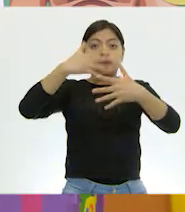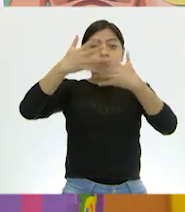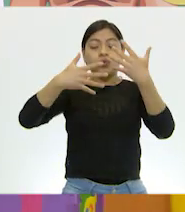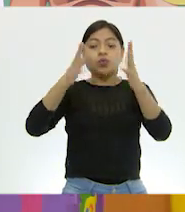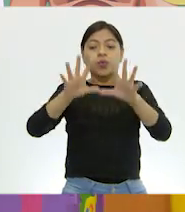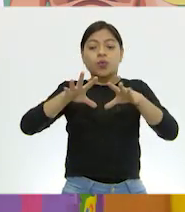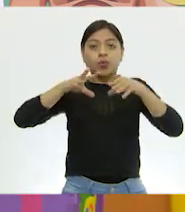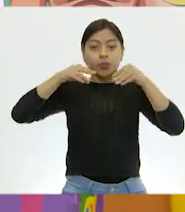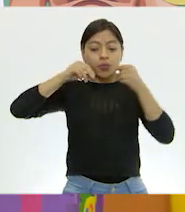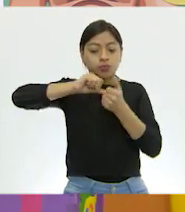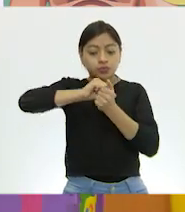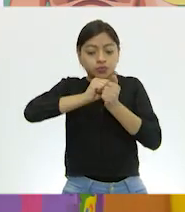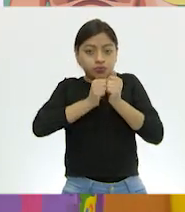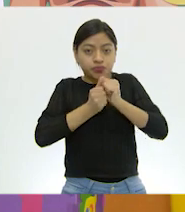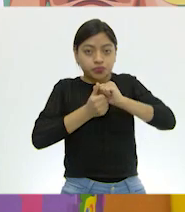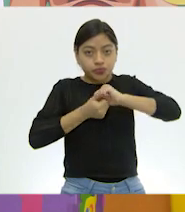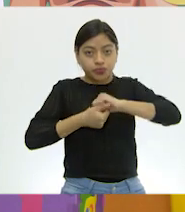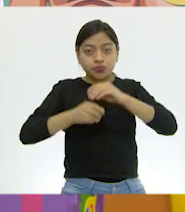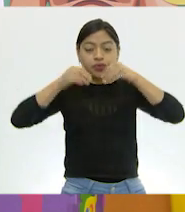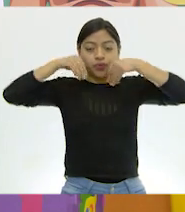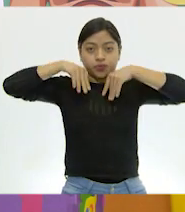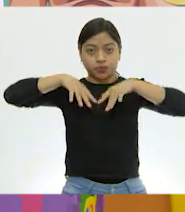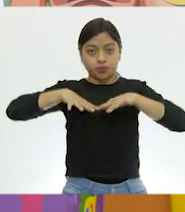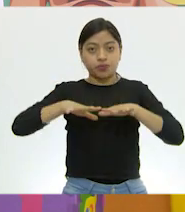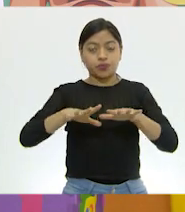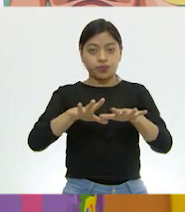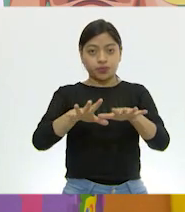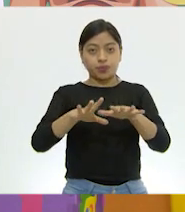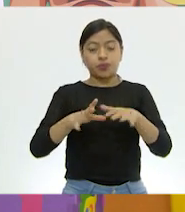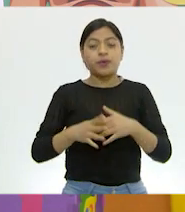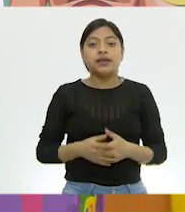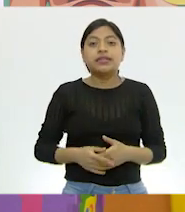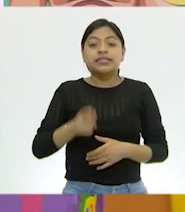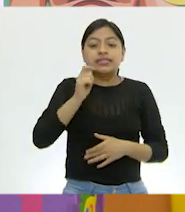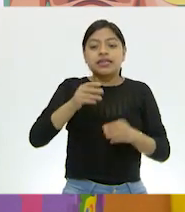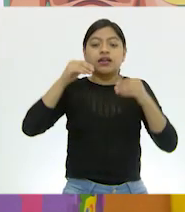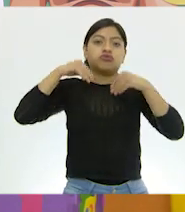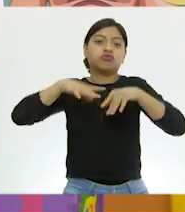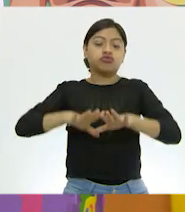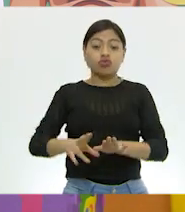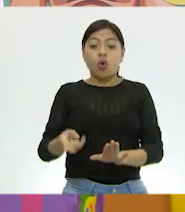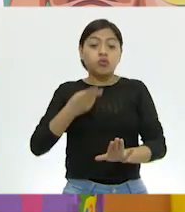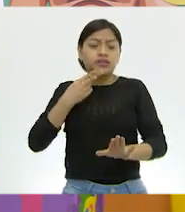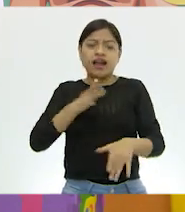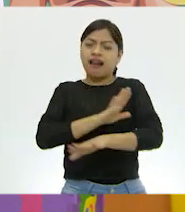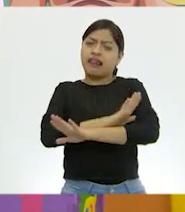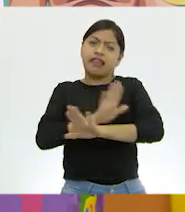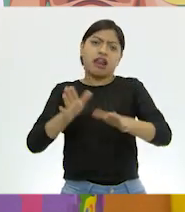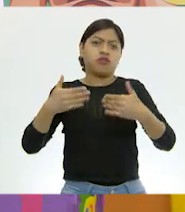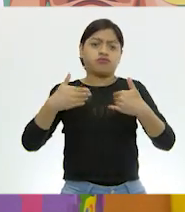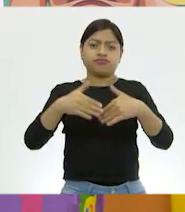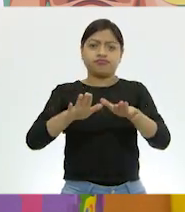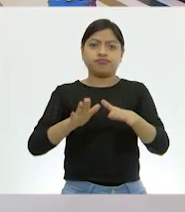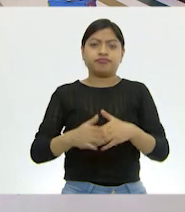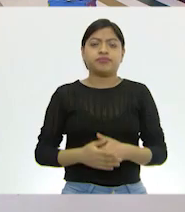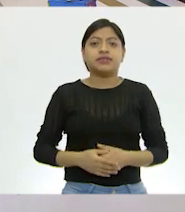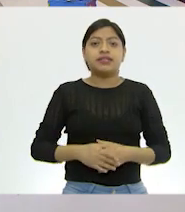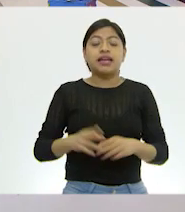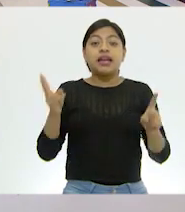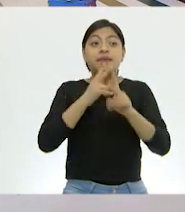entra oxígeno a nuestro cuerpo y sale dióxido de carbono porque es un gas de desecho que ya no necesitamos, ¿verdad? Muy bien, entra